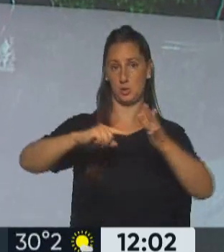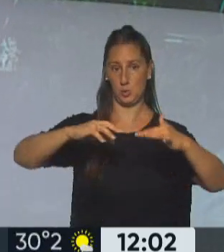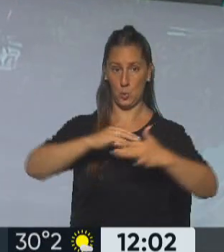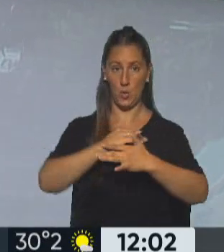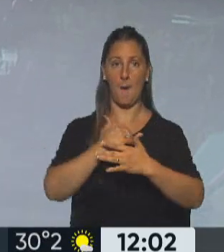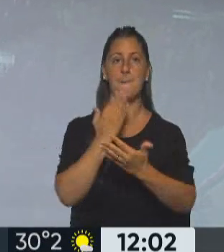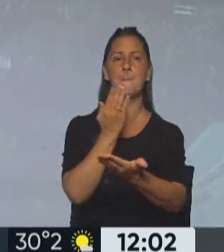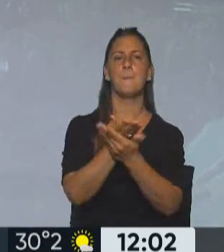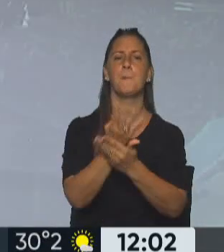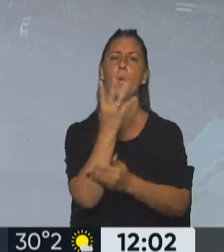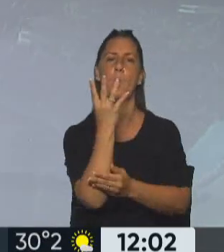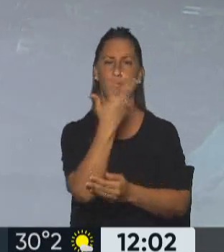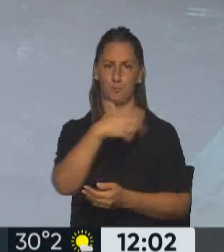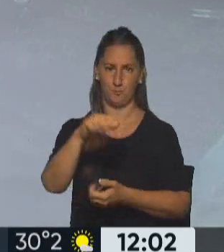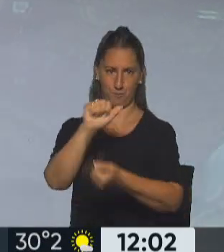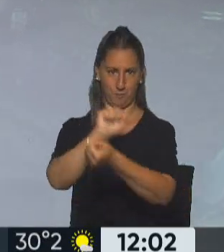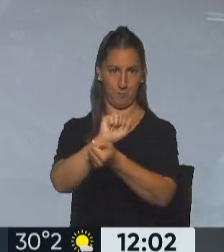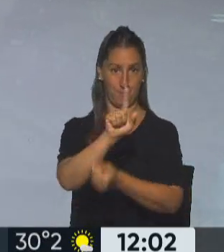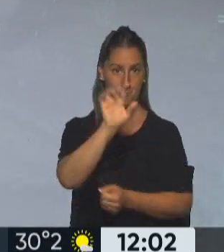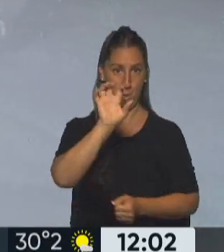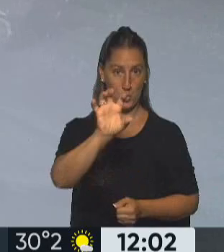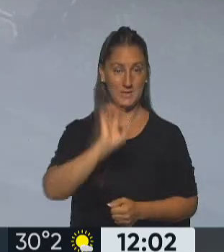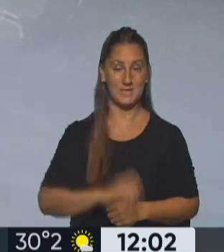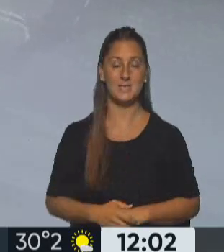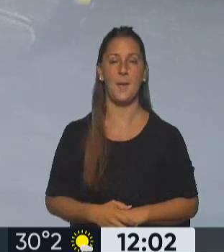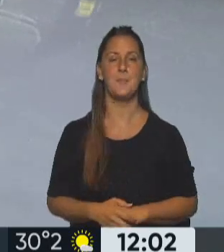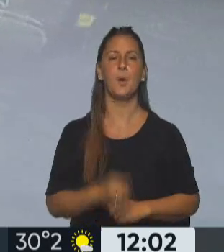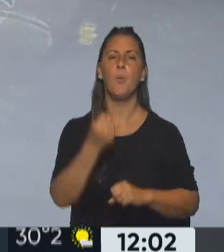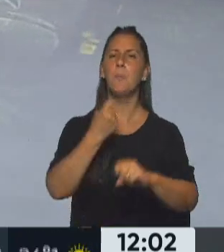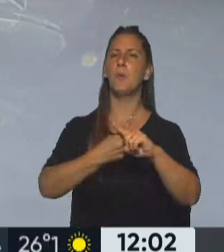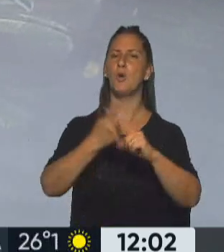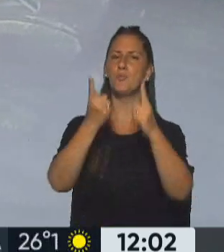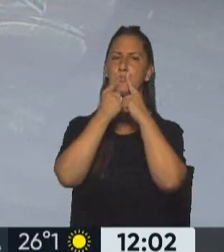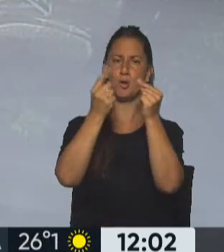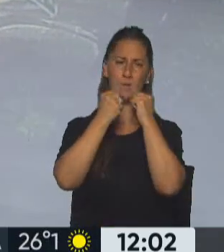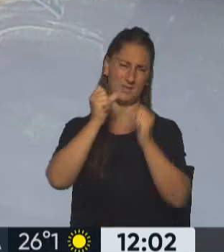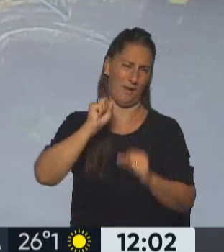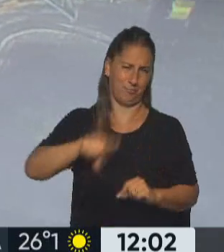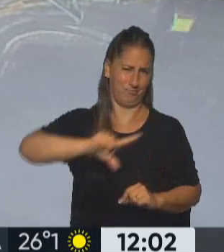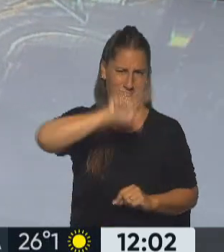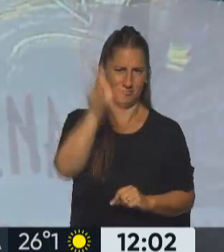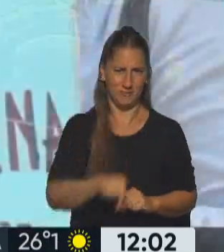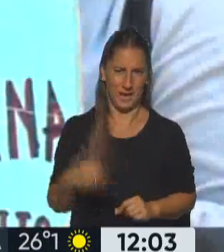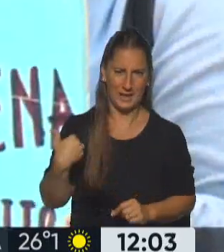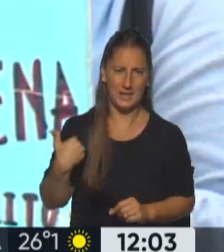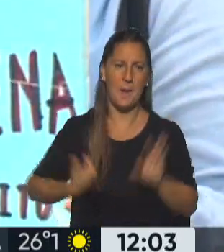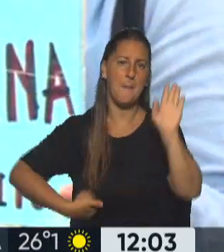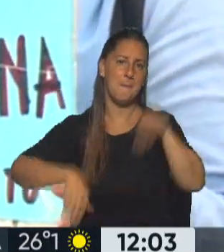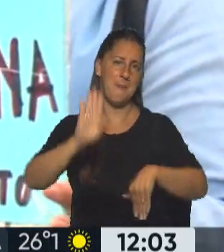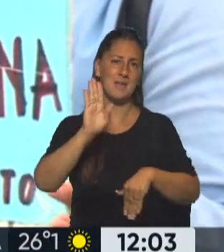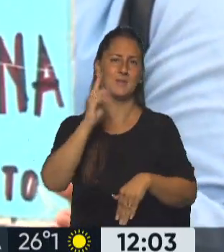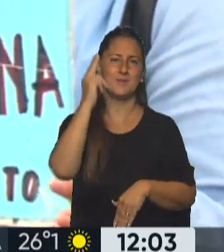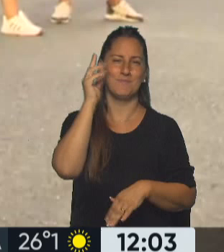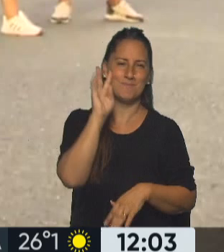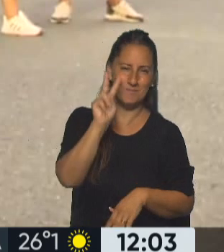cuatro detenciones que hubo en esa provincia, en el contexto de protestas que hubo en todo el país. Ponemos la atención en lo que pasaba en la avenida